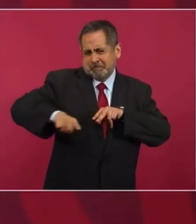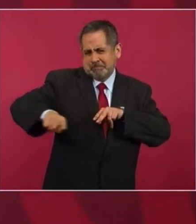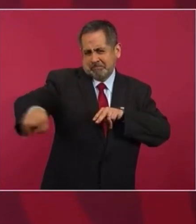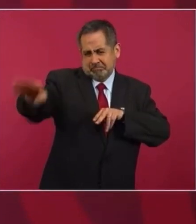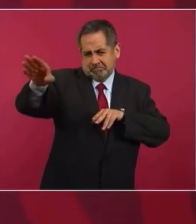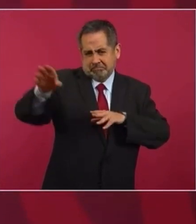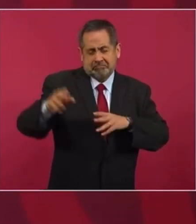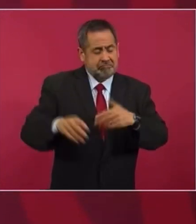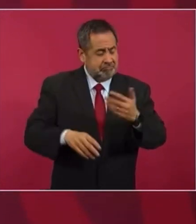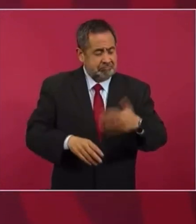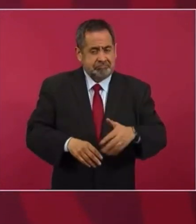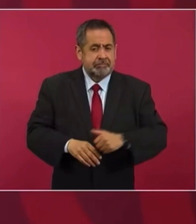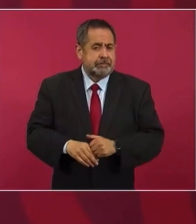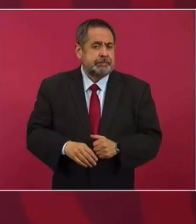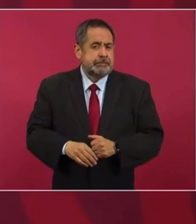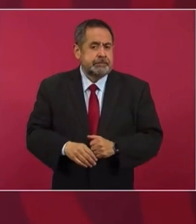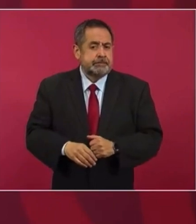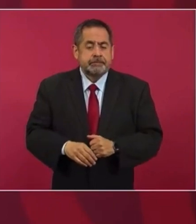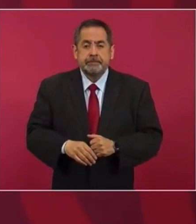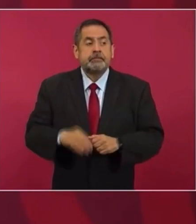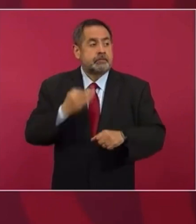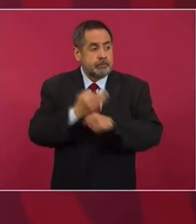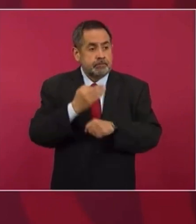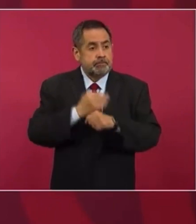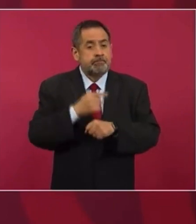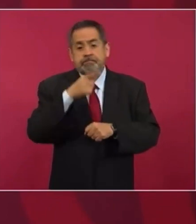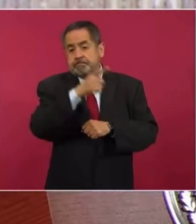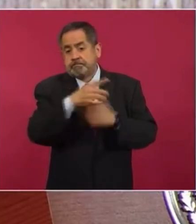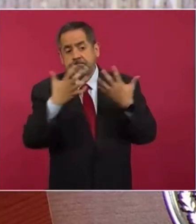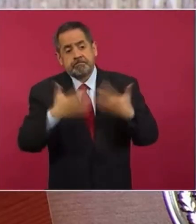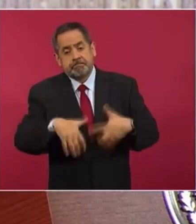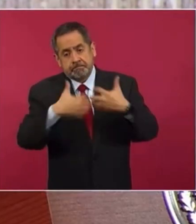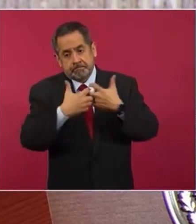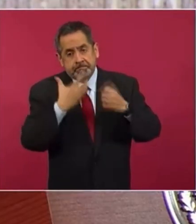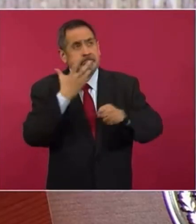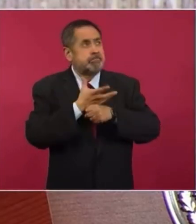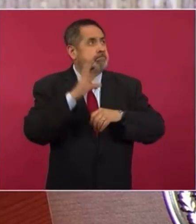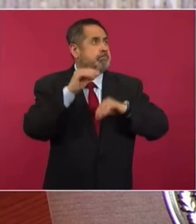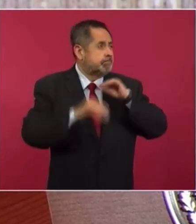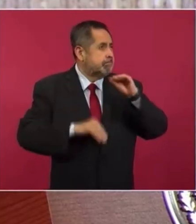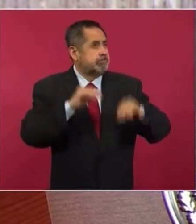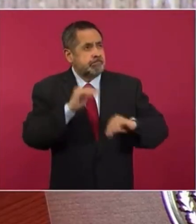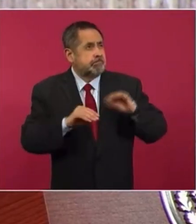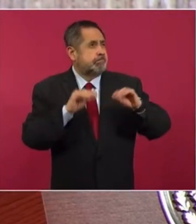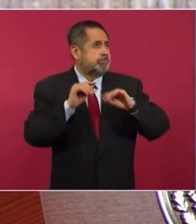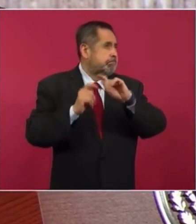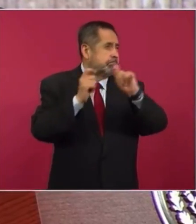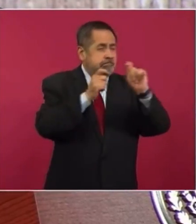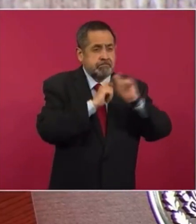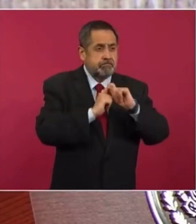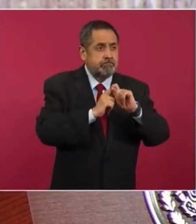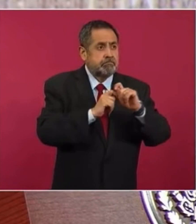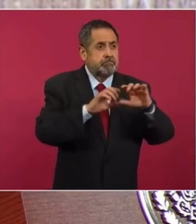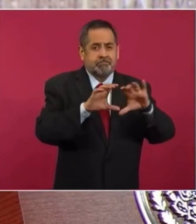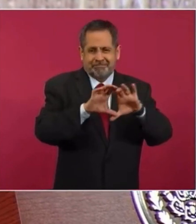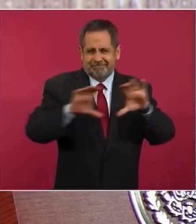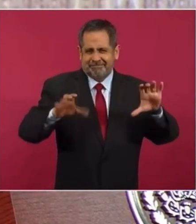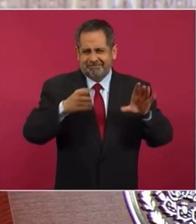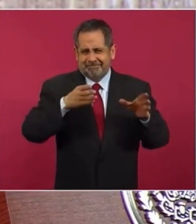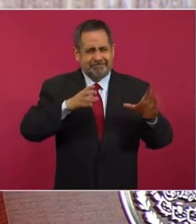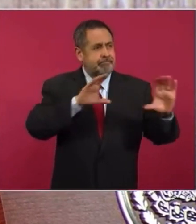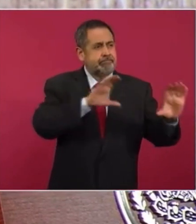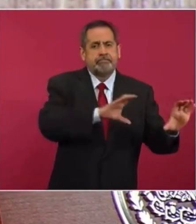Ya se están haciendo los trenes, nos van a entregar el primer tren en